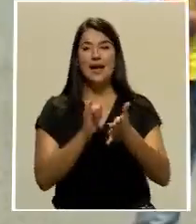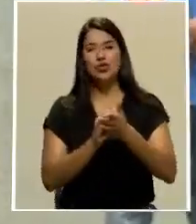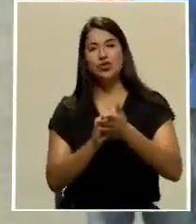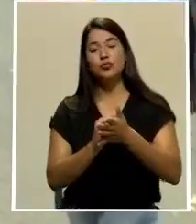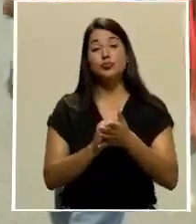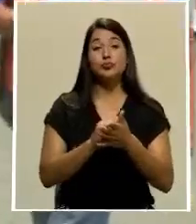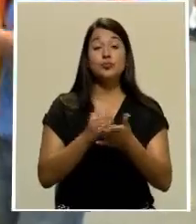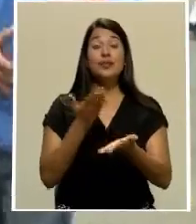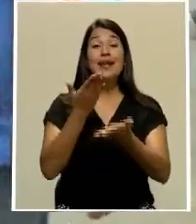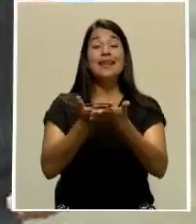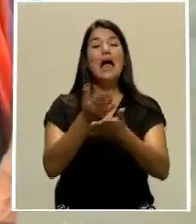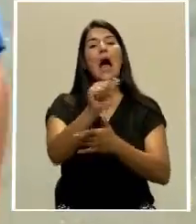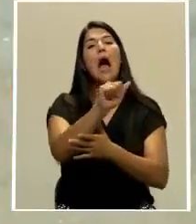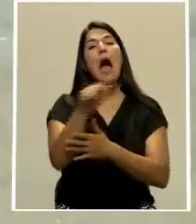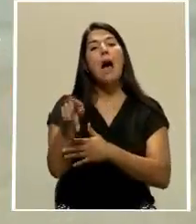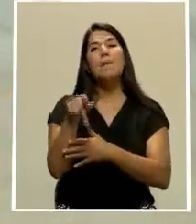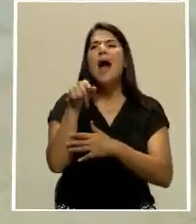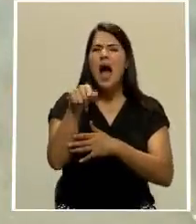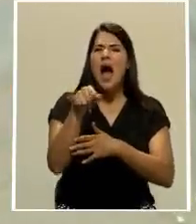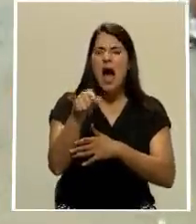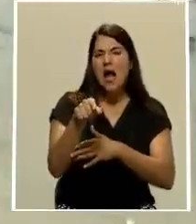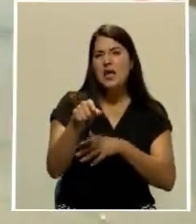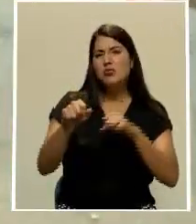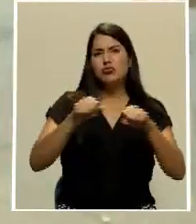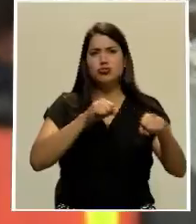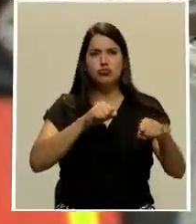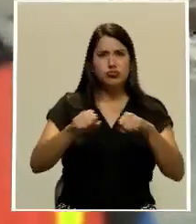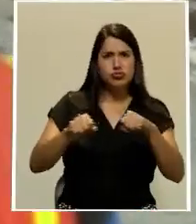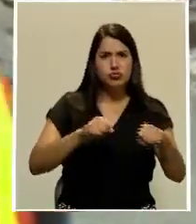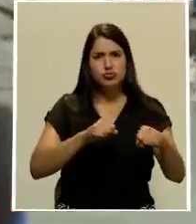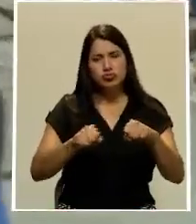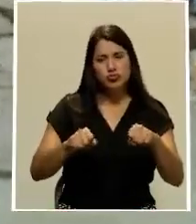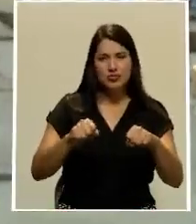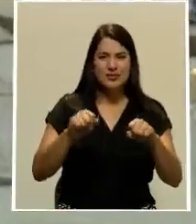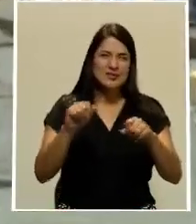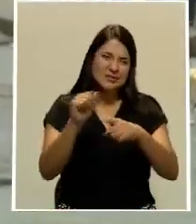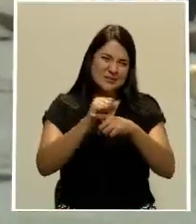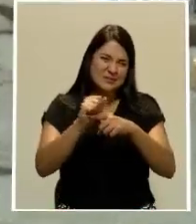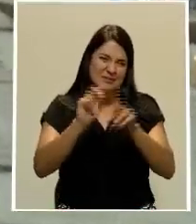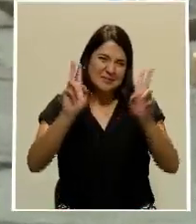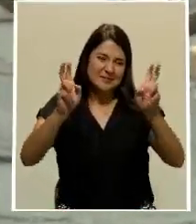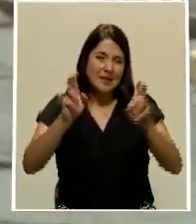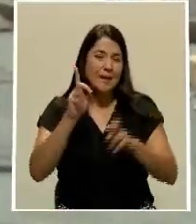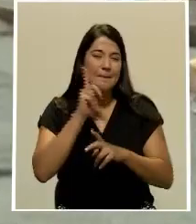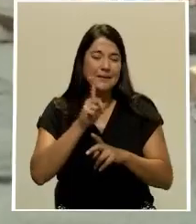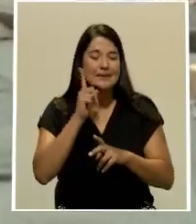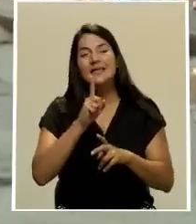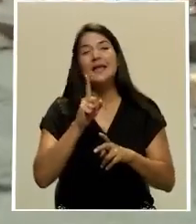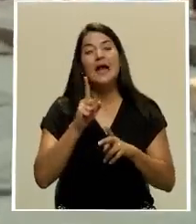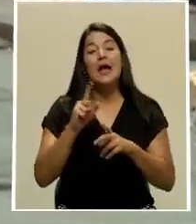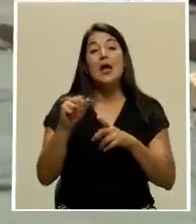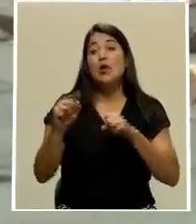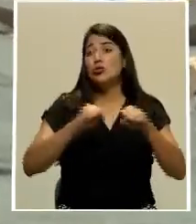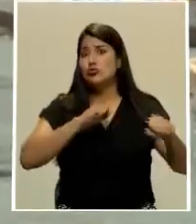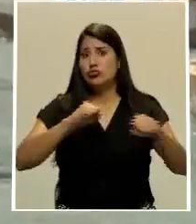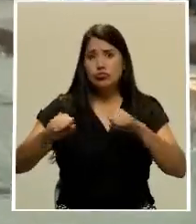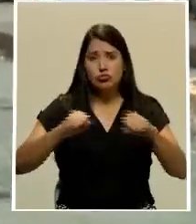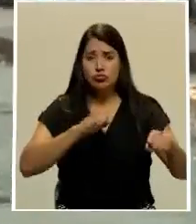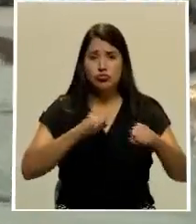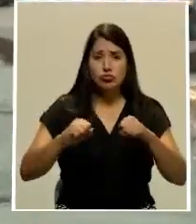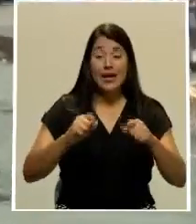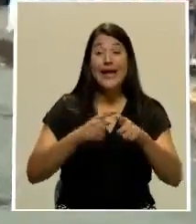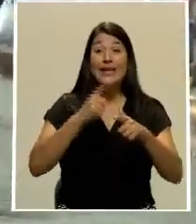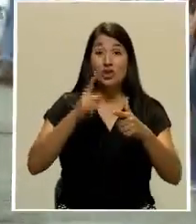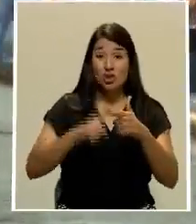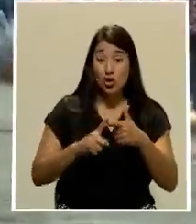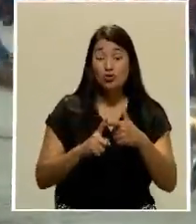aplicación en la que se activará un sismo de considerable magnitud y las burbujas sociales pondrán a prueba los siete pasos del plan